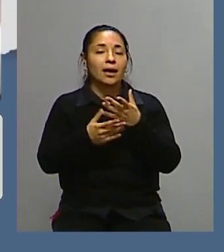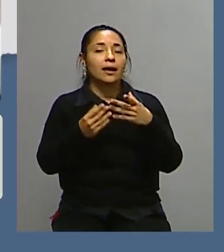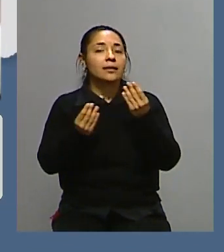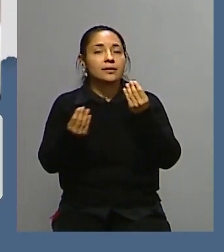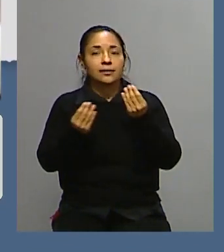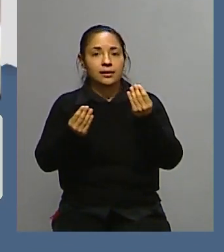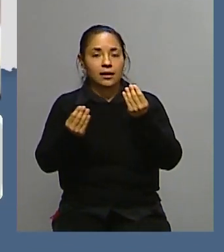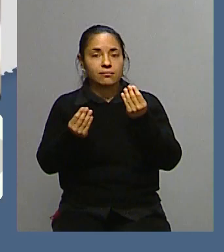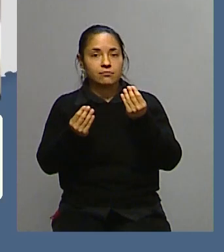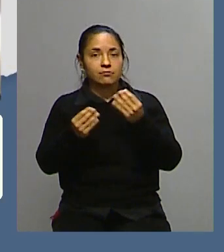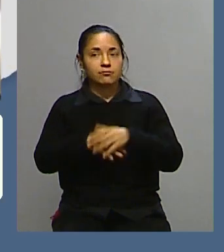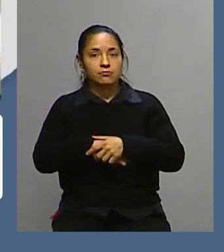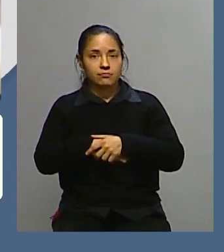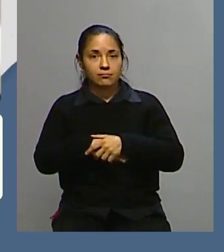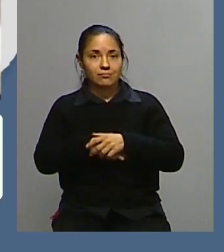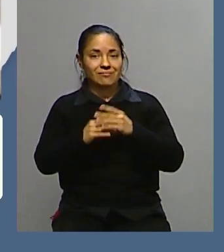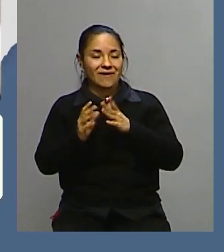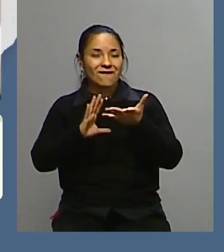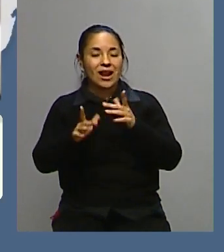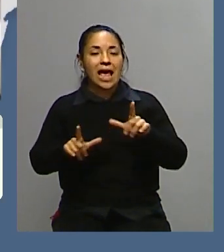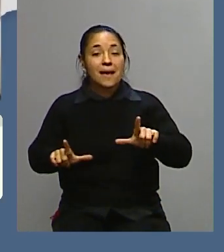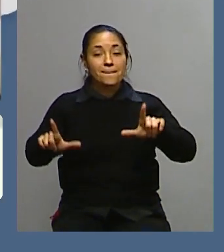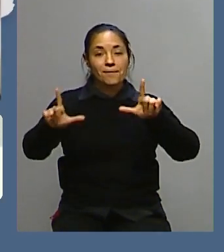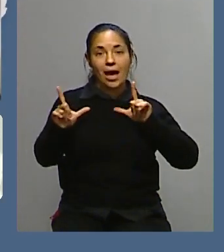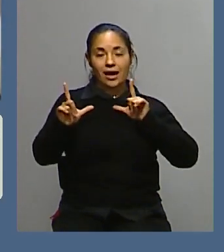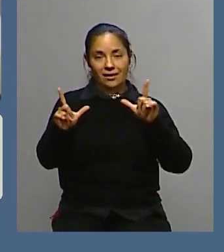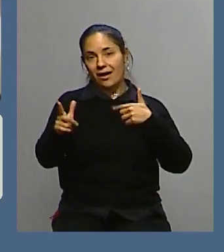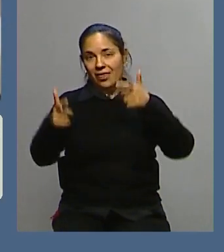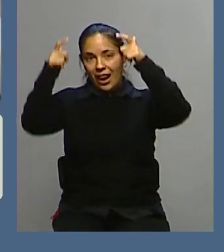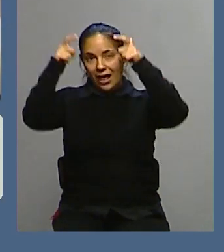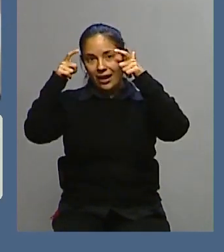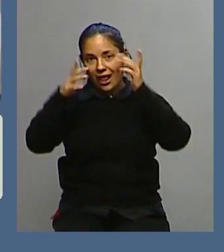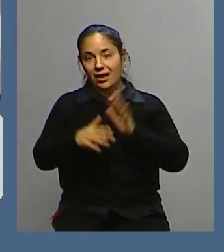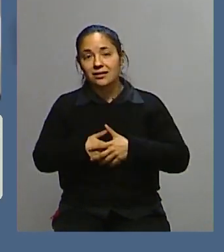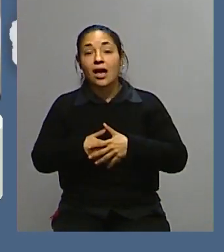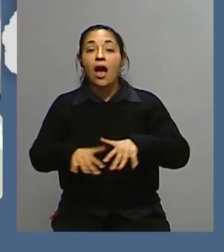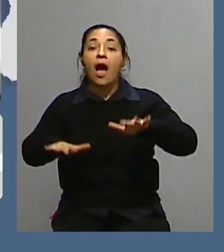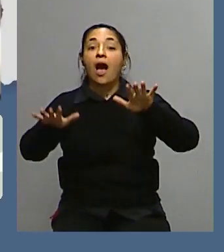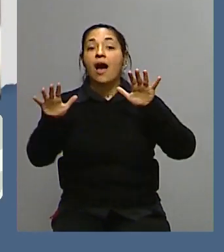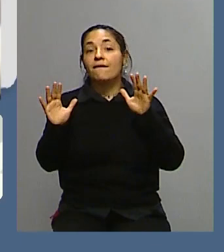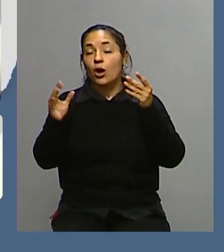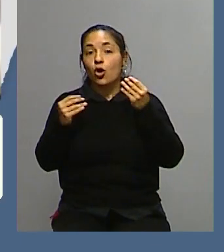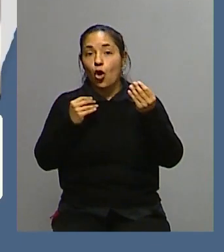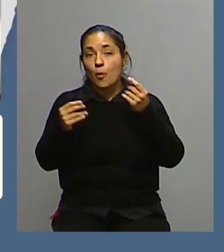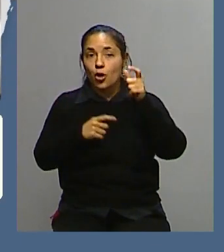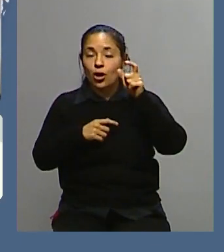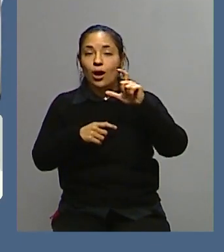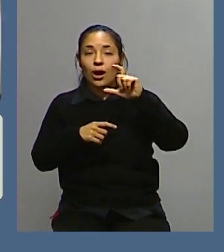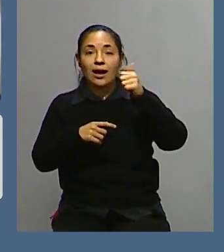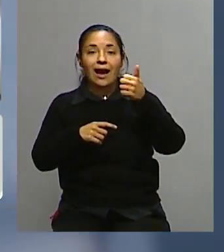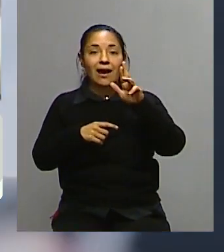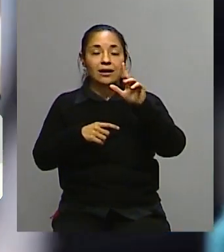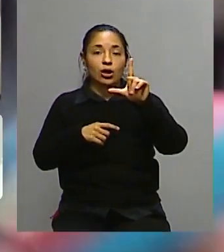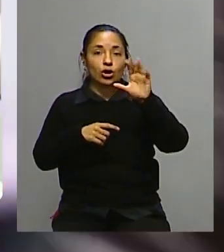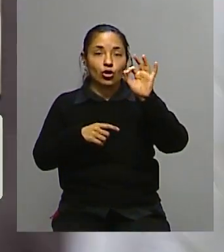de la imagen de la realeza. Veremos cuánto, cuán bien puede sortear esto, Carlos. Como decía